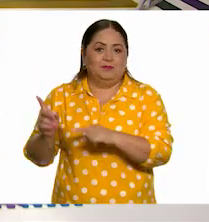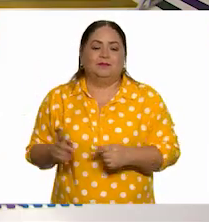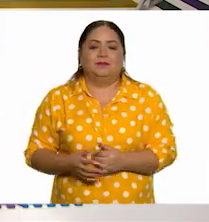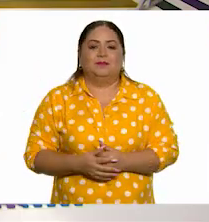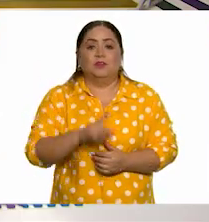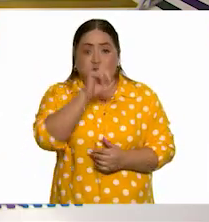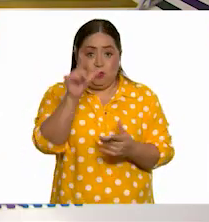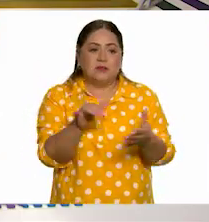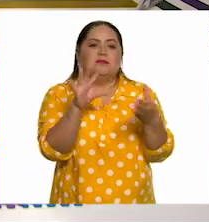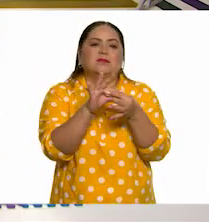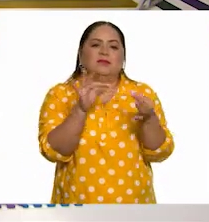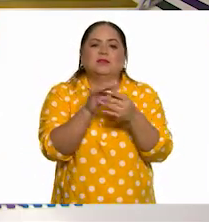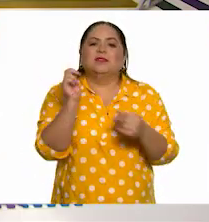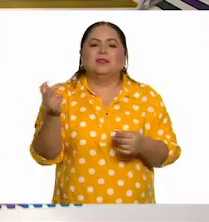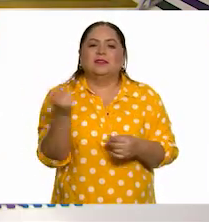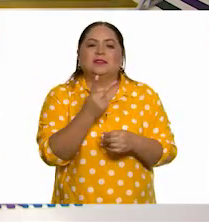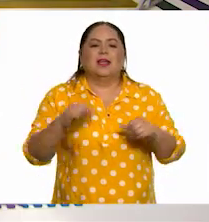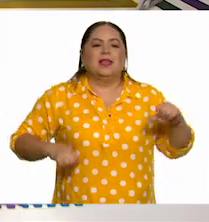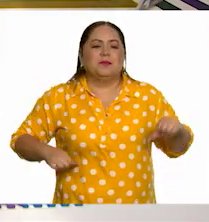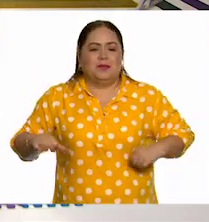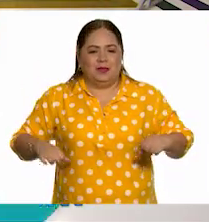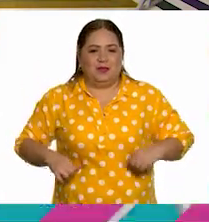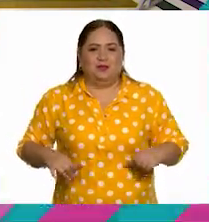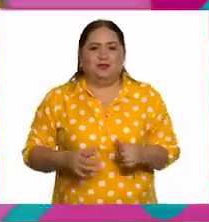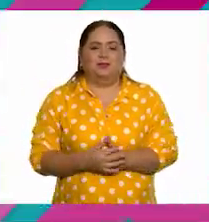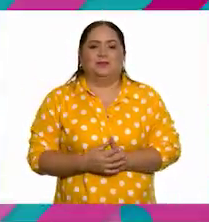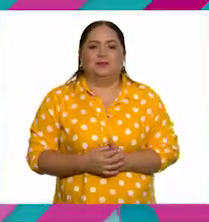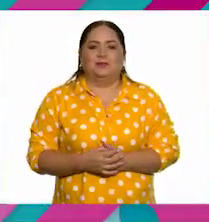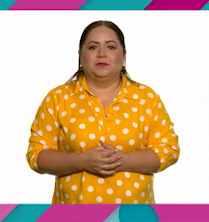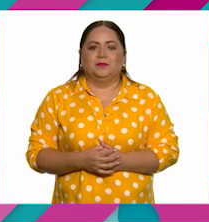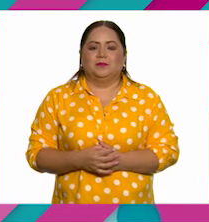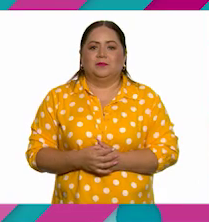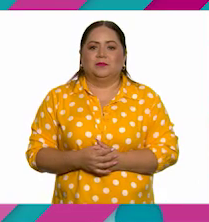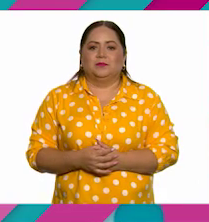Y al final comentamos estas dos actividades. Me parece muy bien. A vamos a verlo.